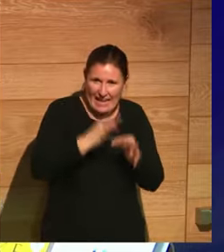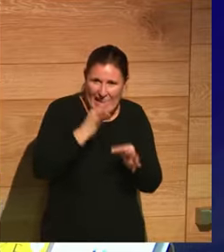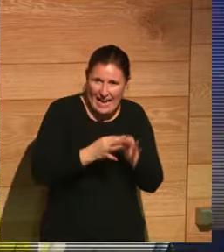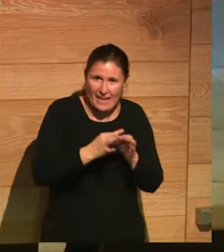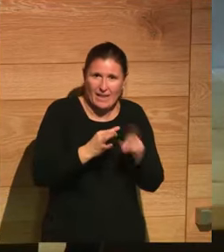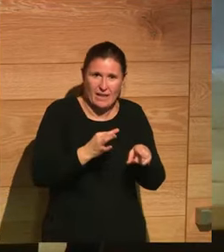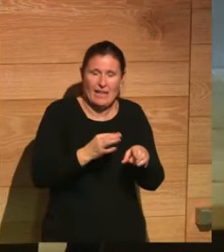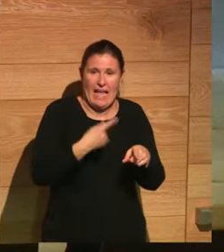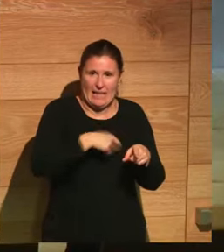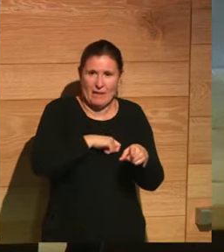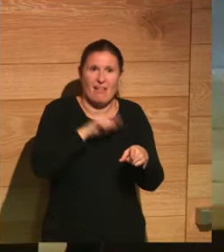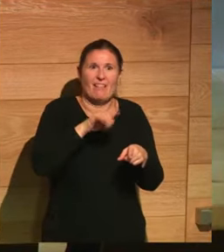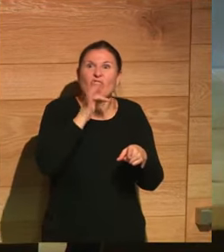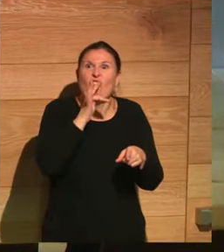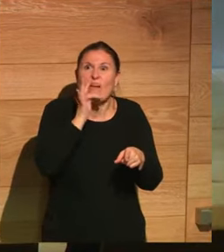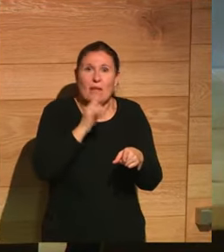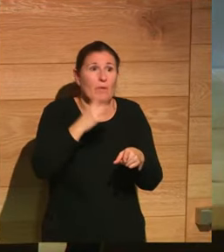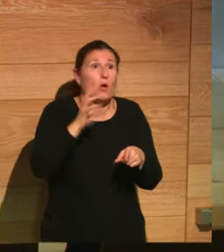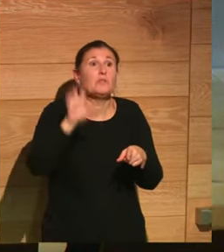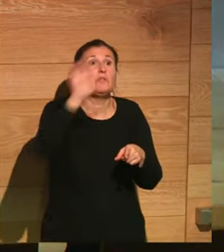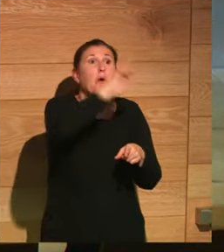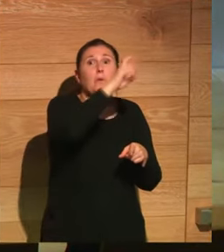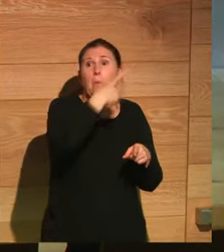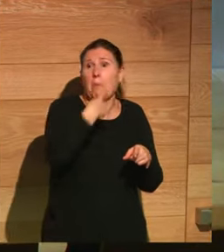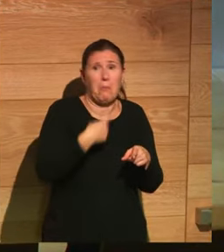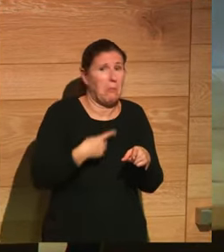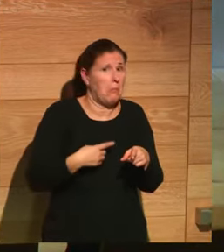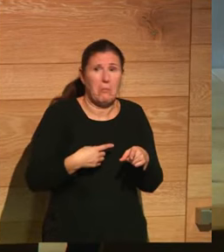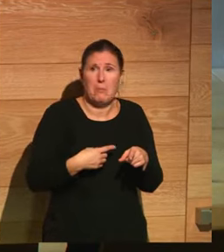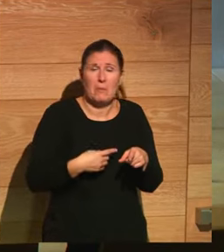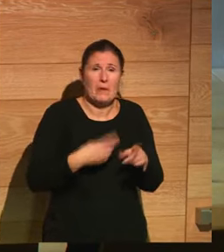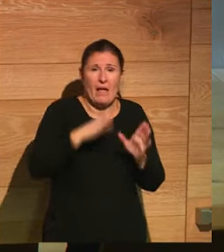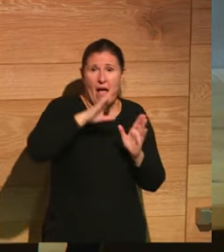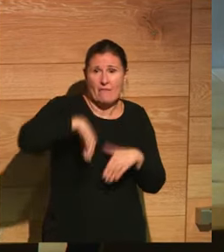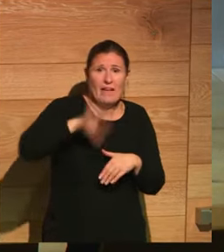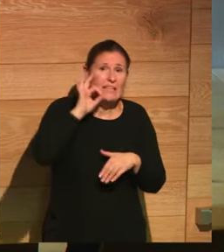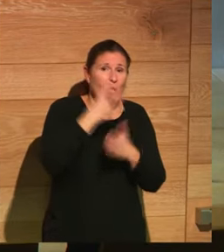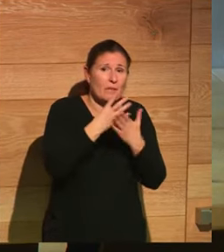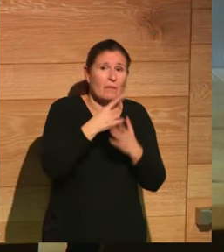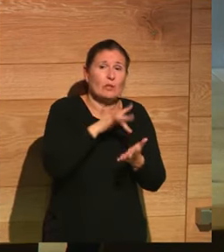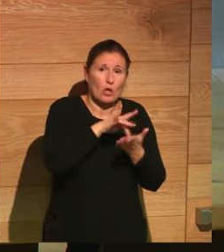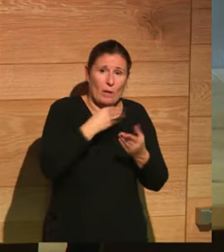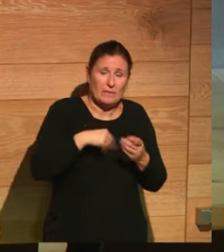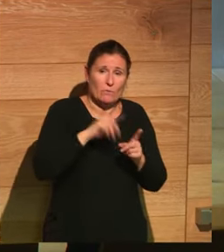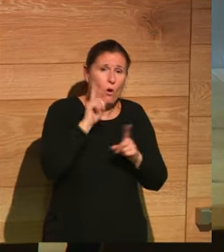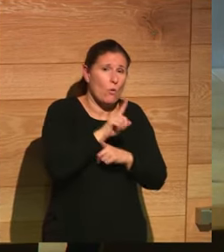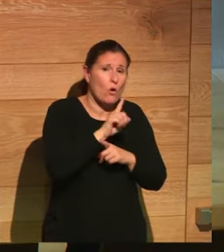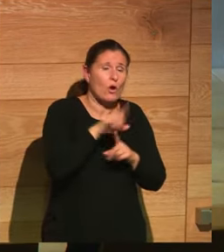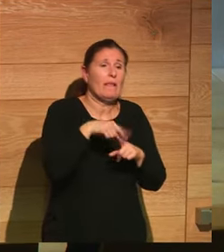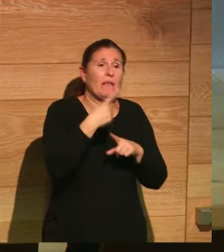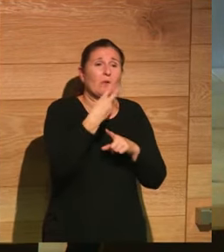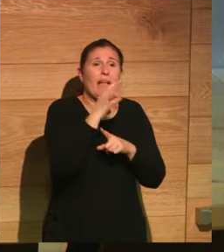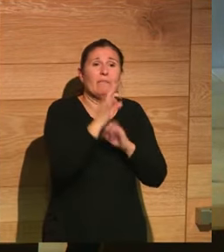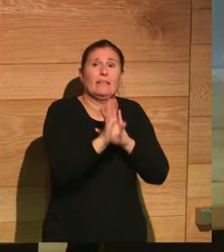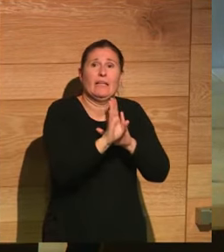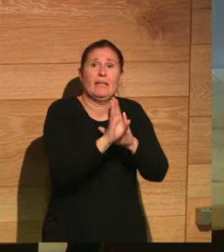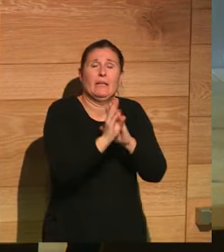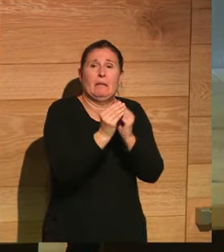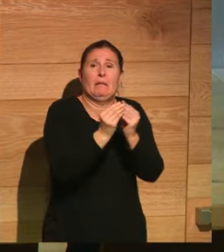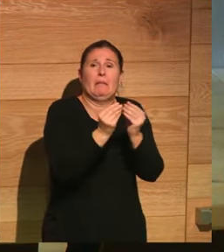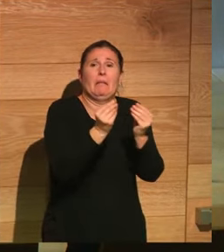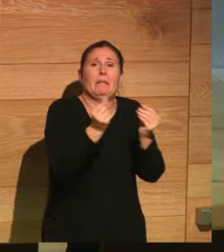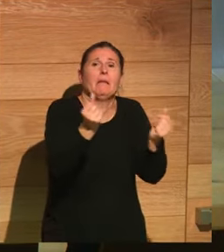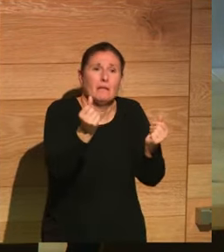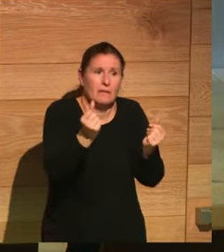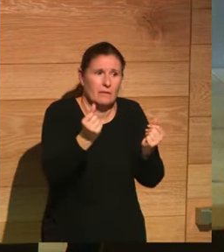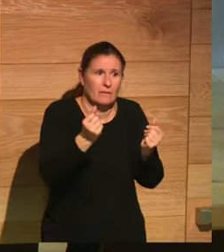les hablas de este tema y no tienen ni idea porque es un bulo de finales del siglo XIX que se extendió un poco en el XX pero que desapareció aquí en España sigue que